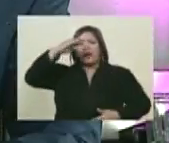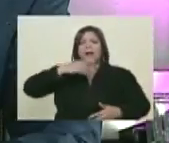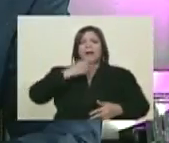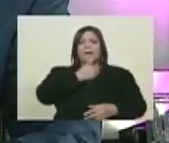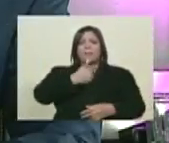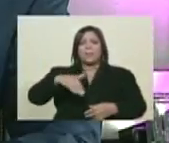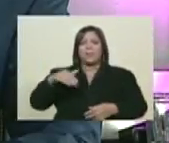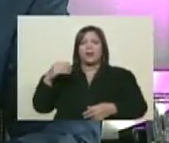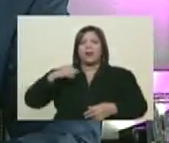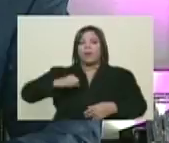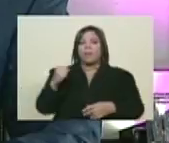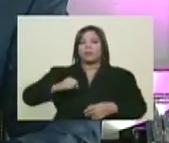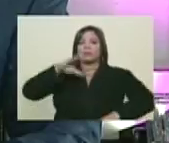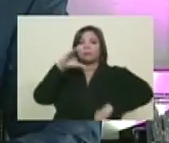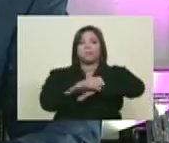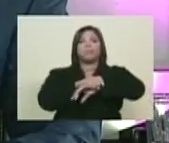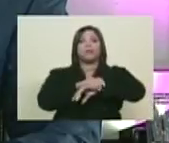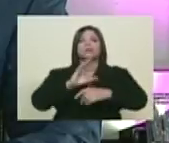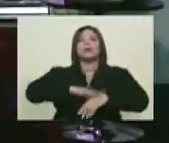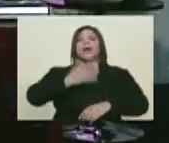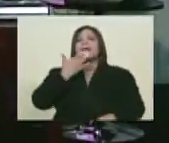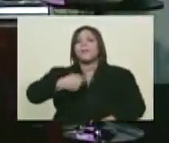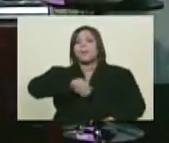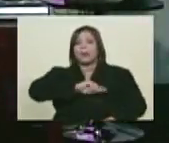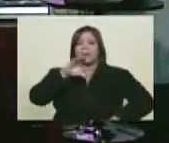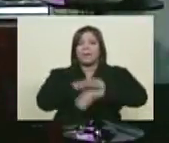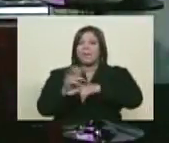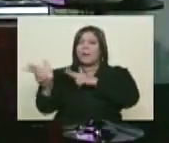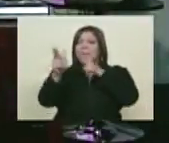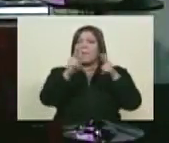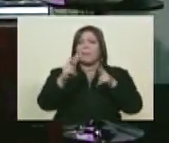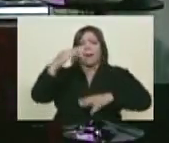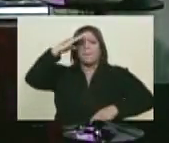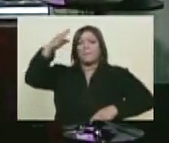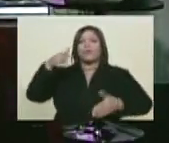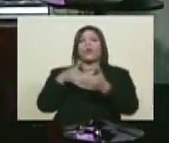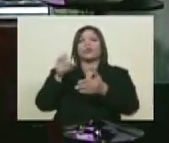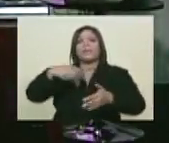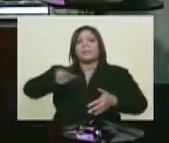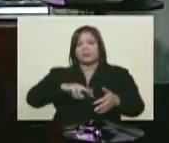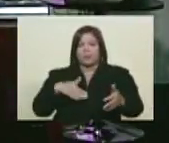que el policía que ejerció la violencia está preso. ¿Qué pasaría en España si se ataca una base militar así?